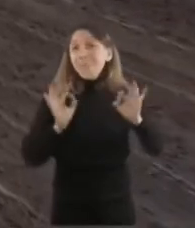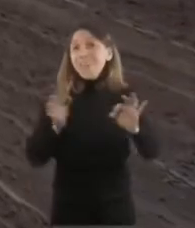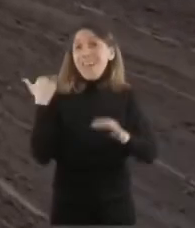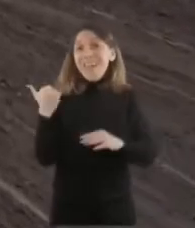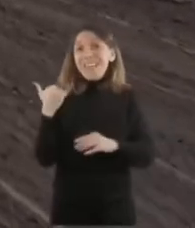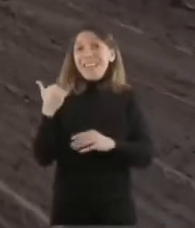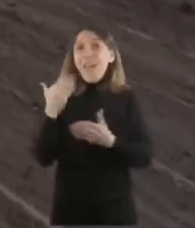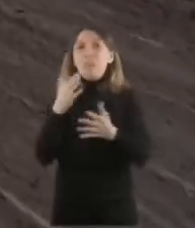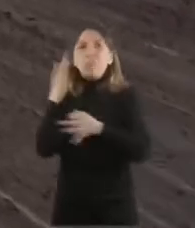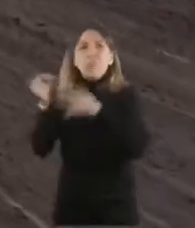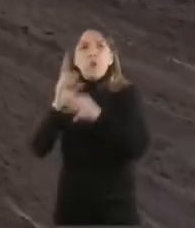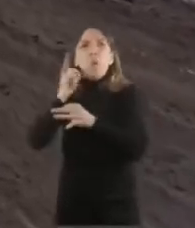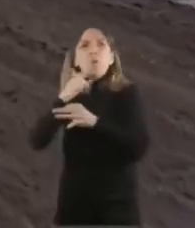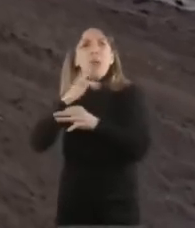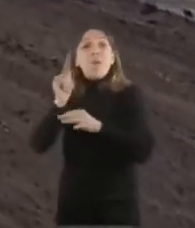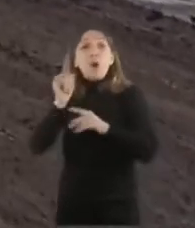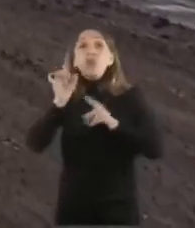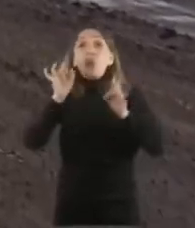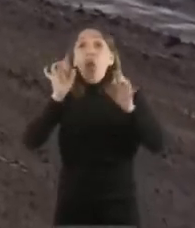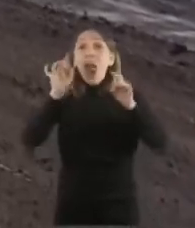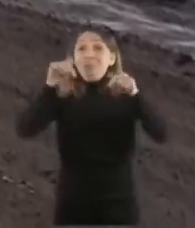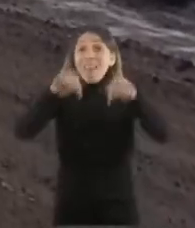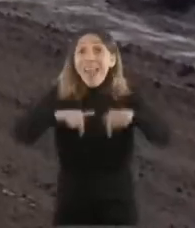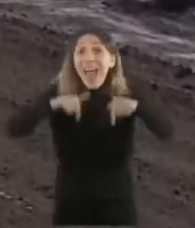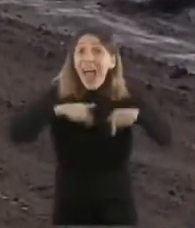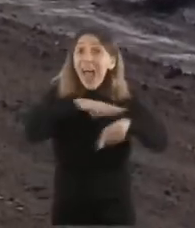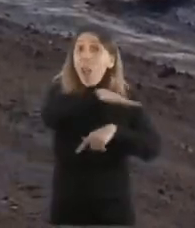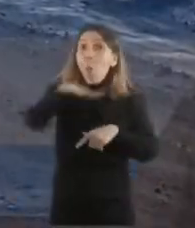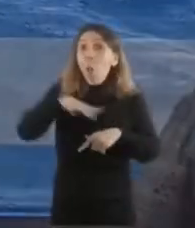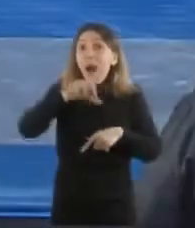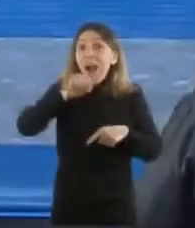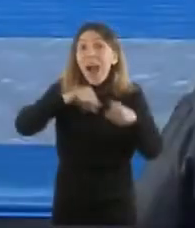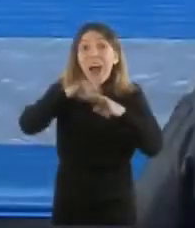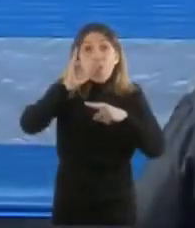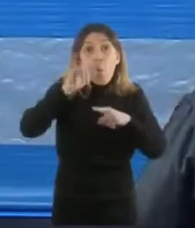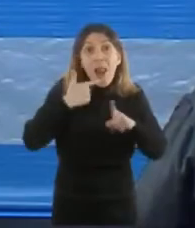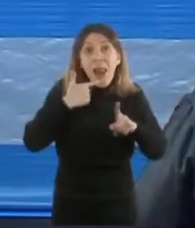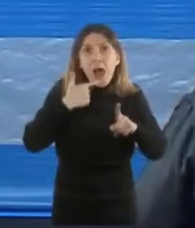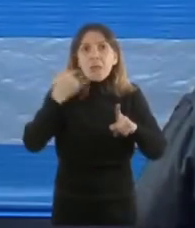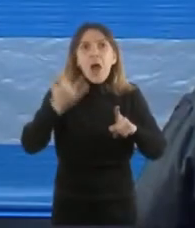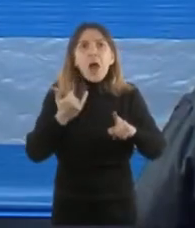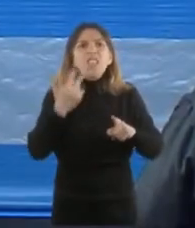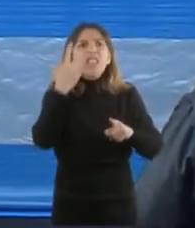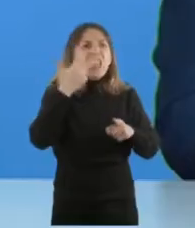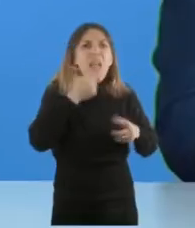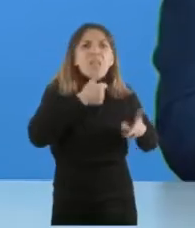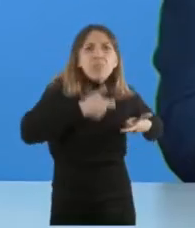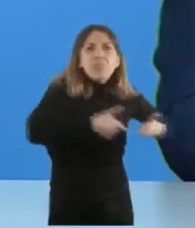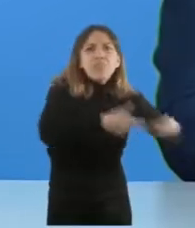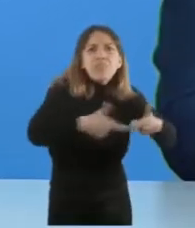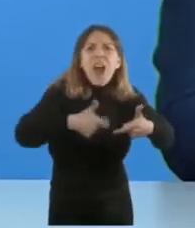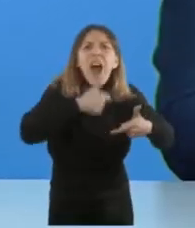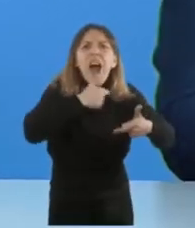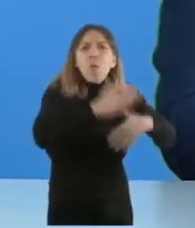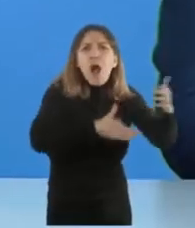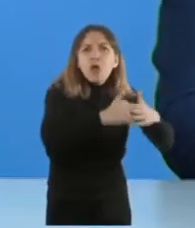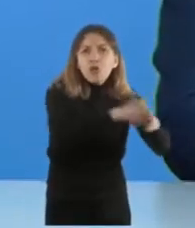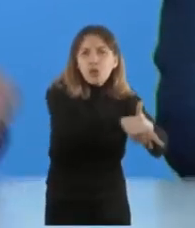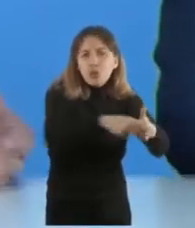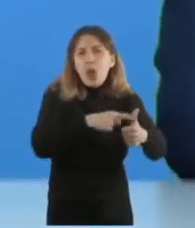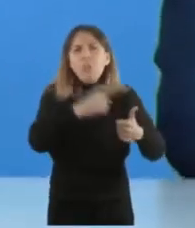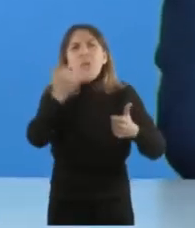hablábamos, solo en Cañuelas, tres frentes de obra de agua, dos